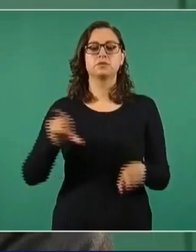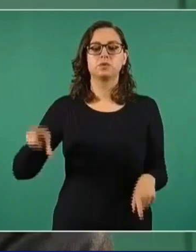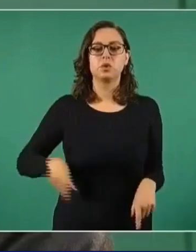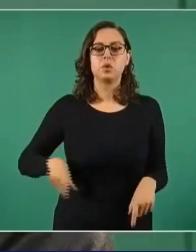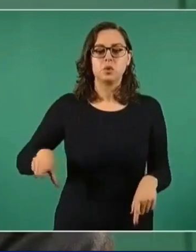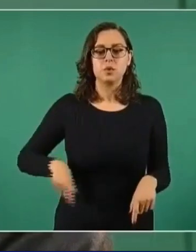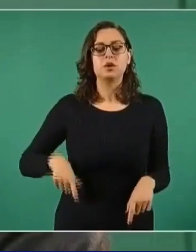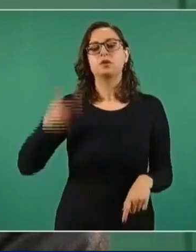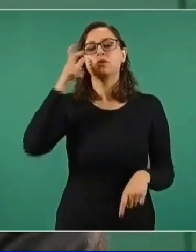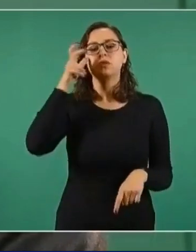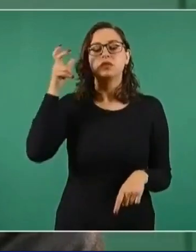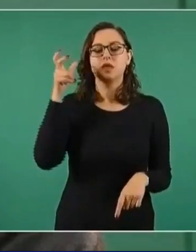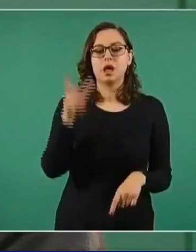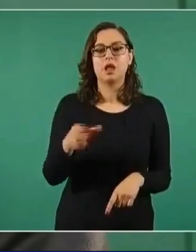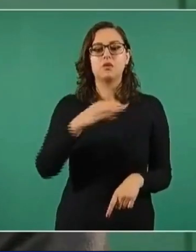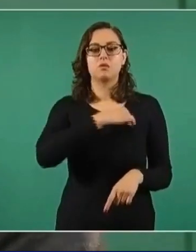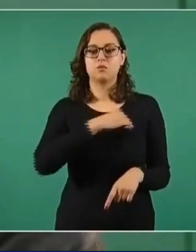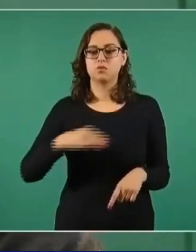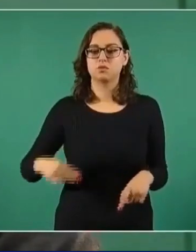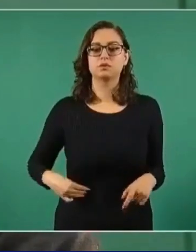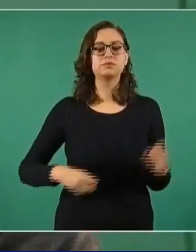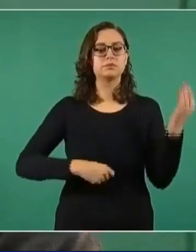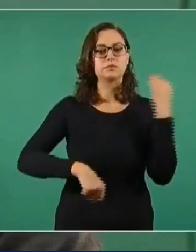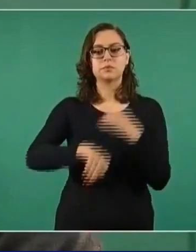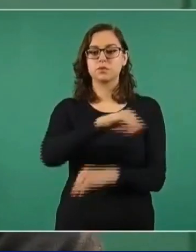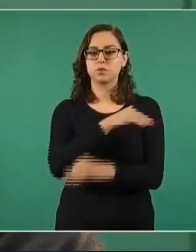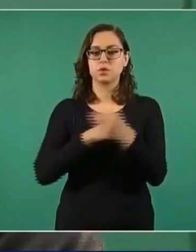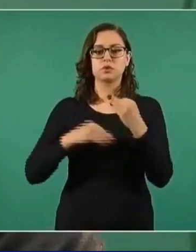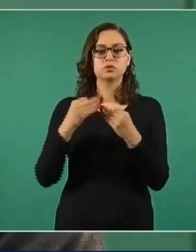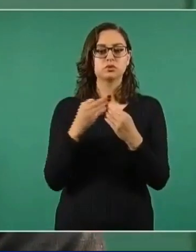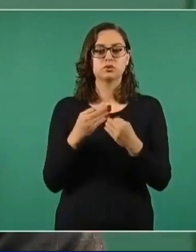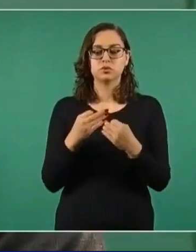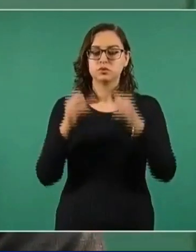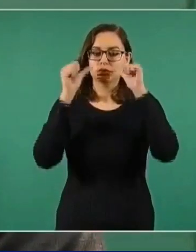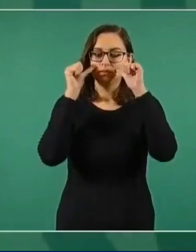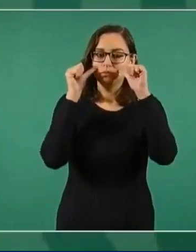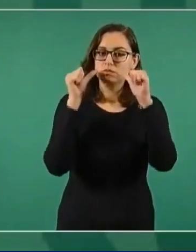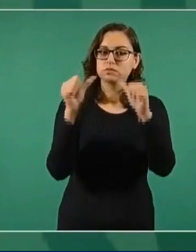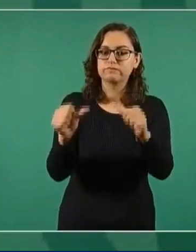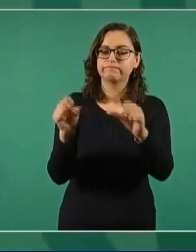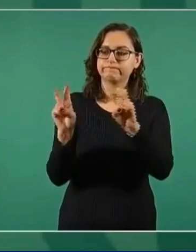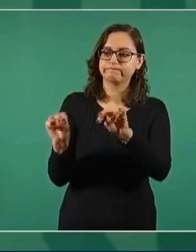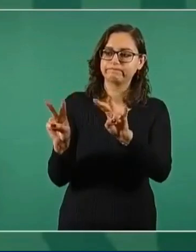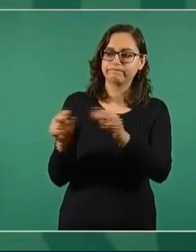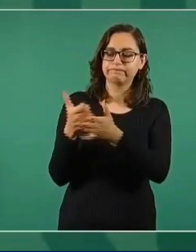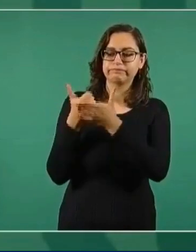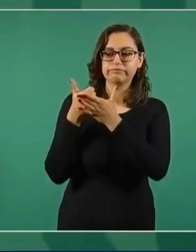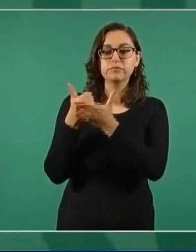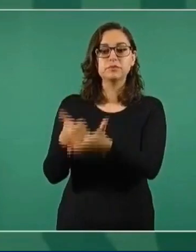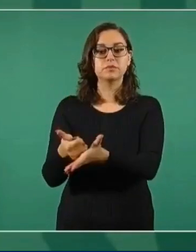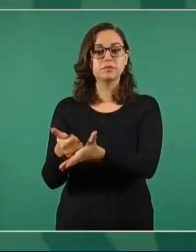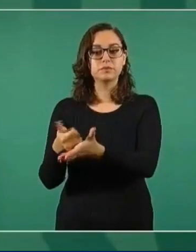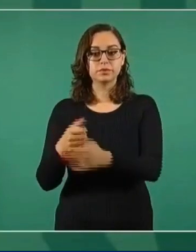los gobiernos municipales, todos han estado ayudando.